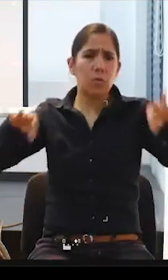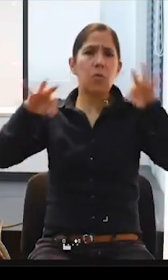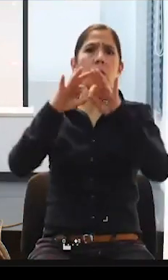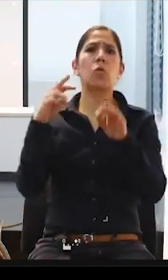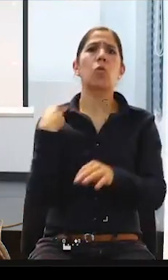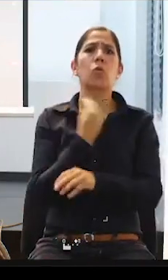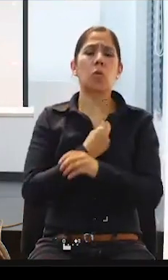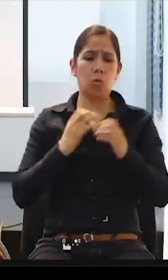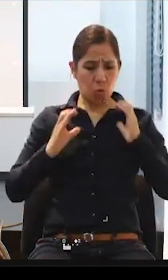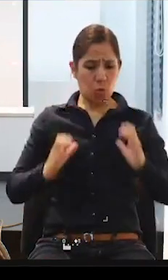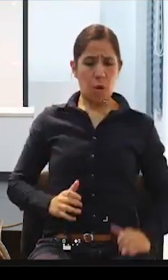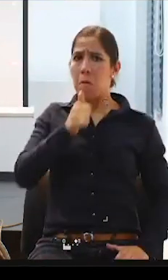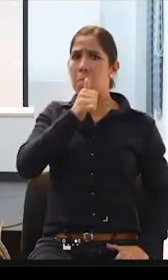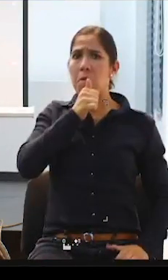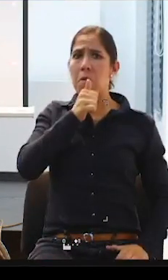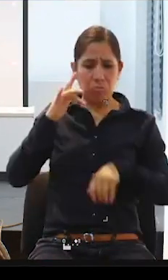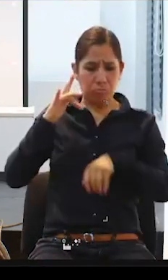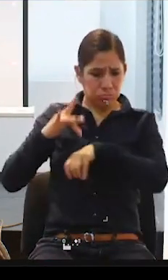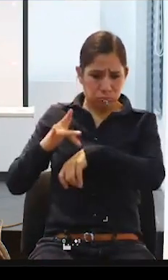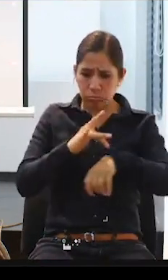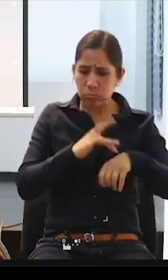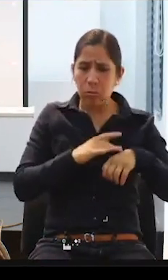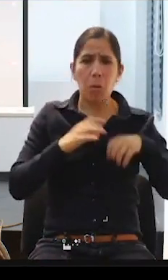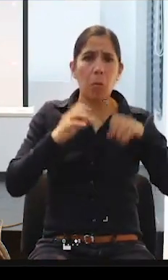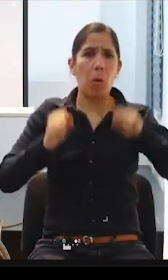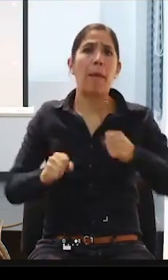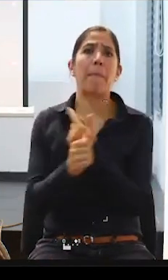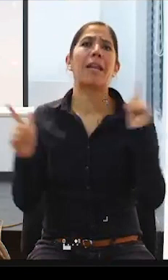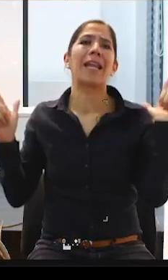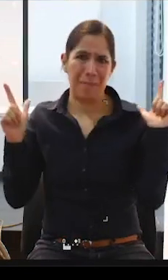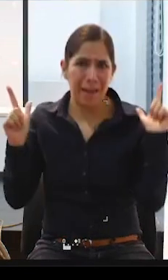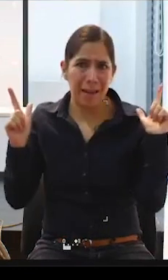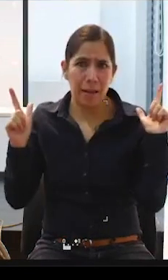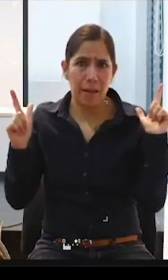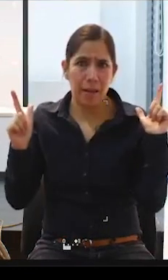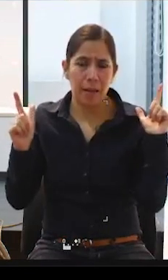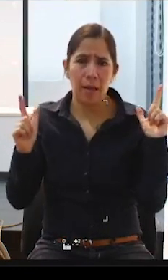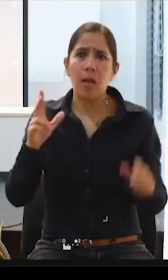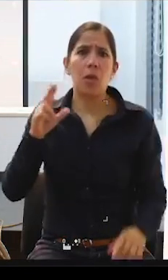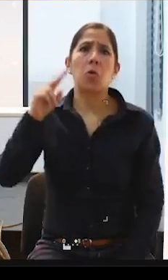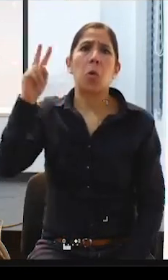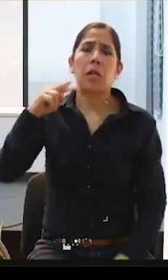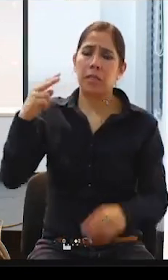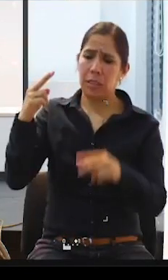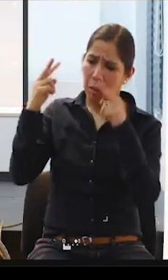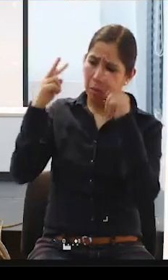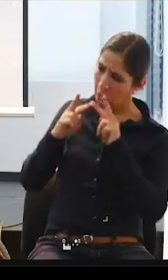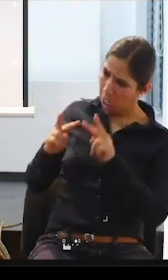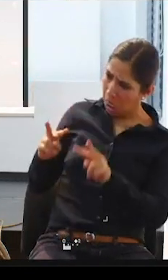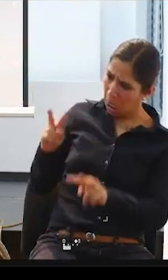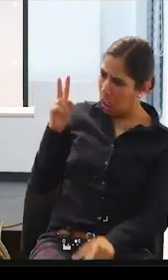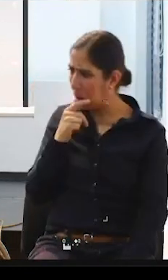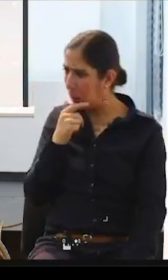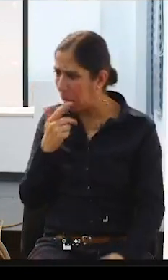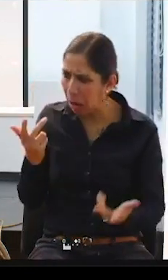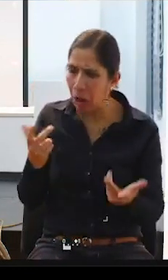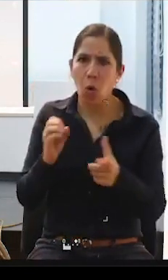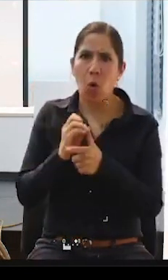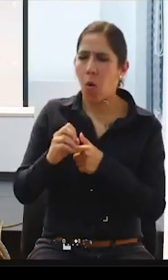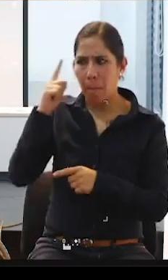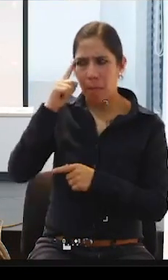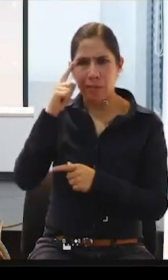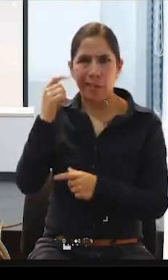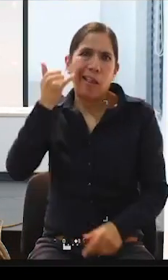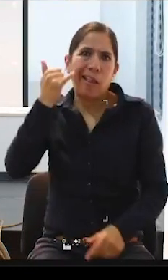manera íntima y de manera totalmente libre, sin ser objetos de mira, sin ser objetos de provocación, sin ser